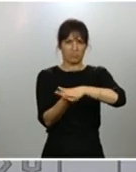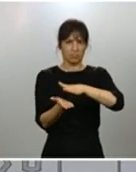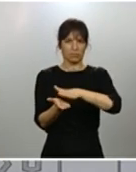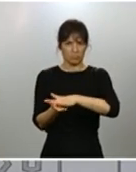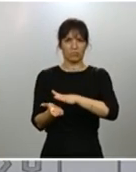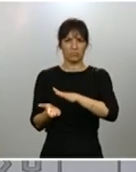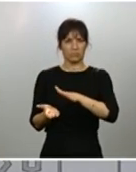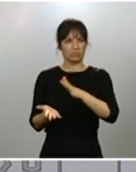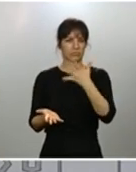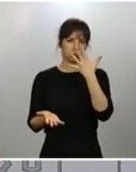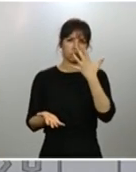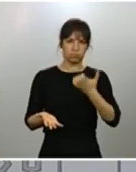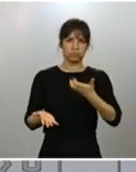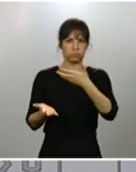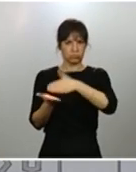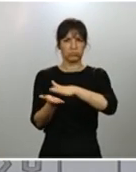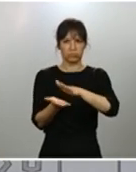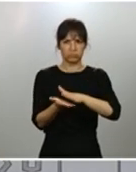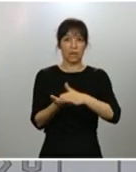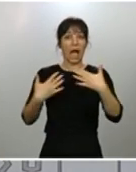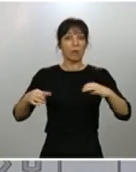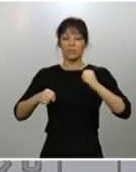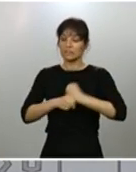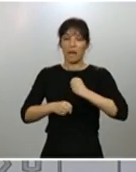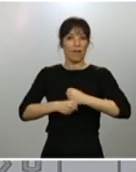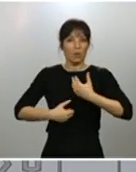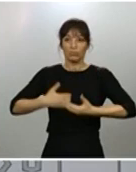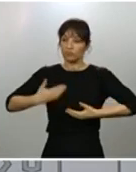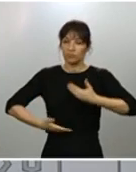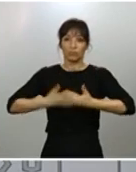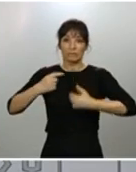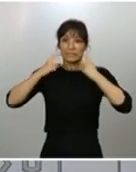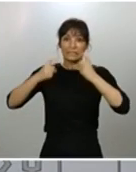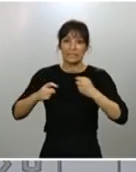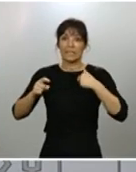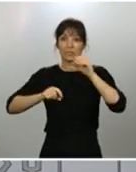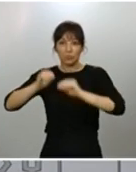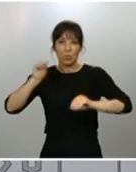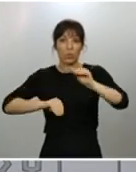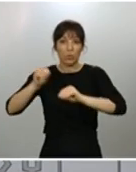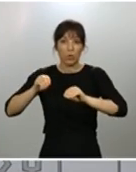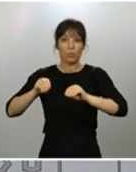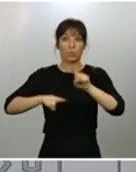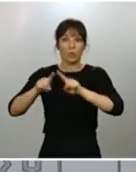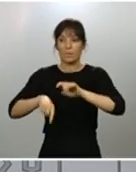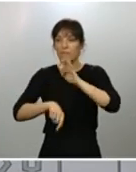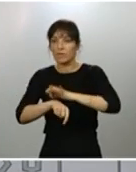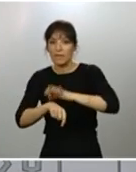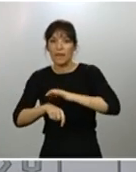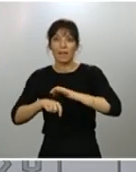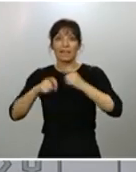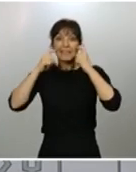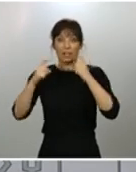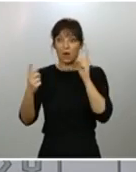Tristemente, que desarrollando su trabajo para tratar de solucionar los problemas de enfermedad y tratando a los pacientes